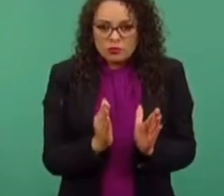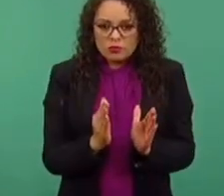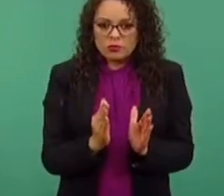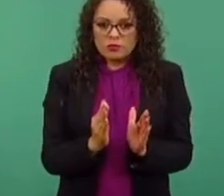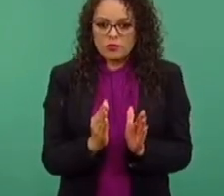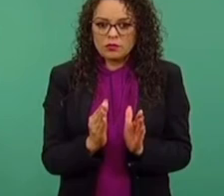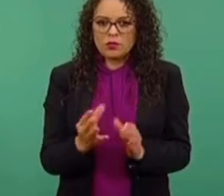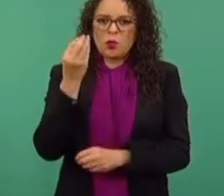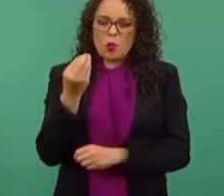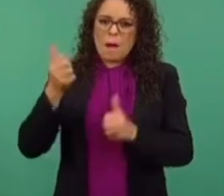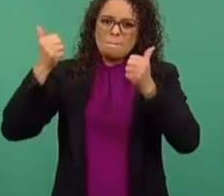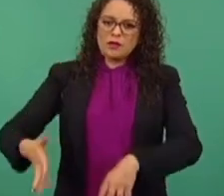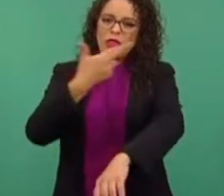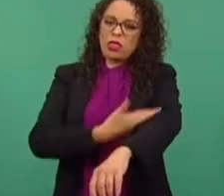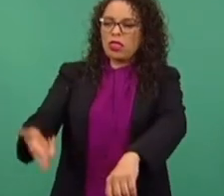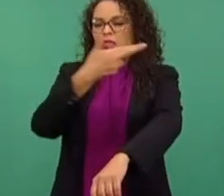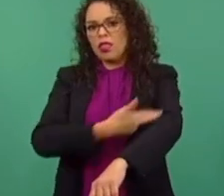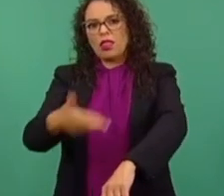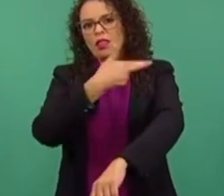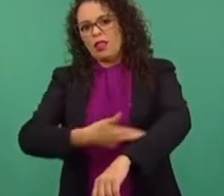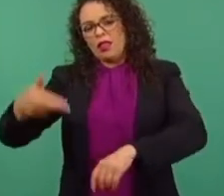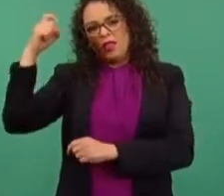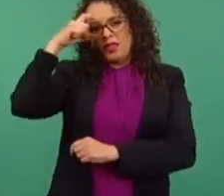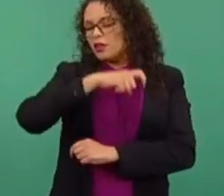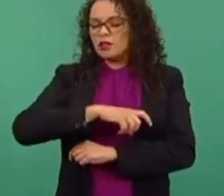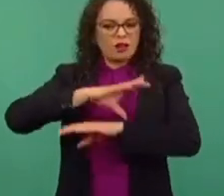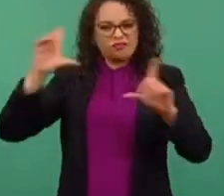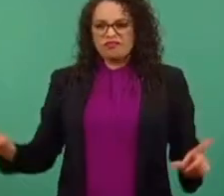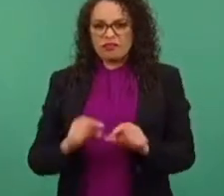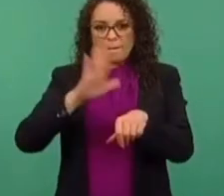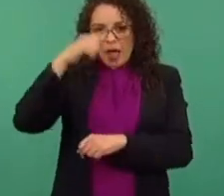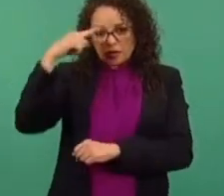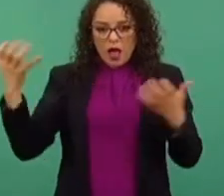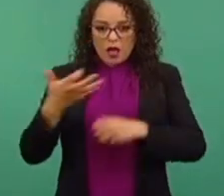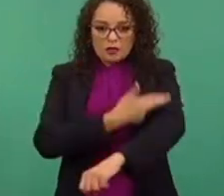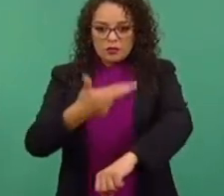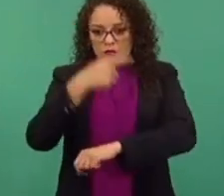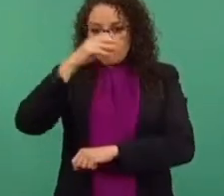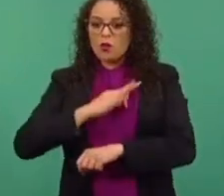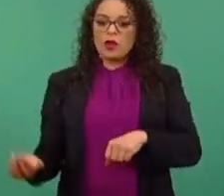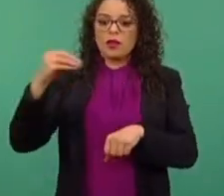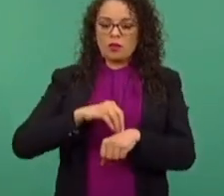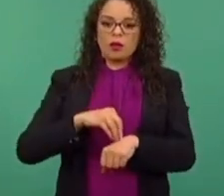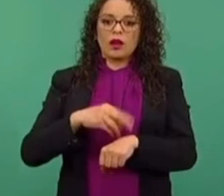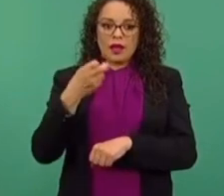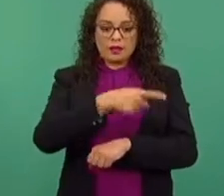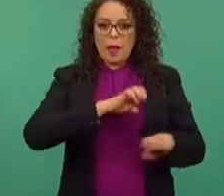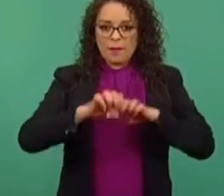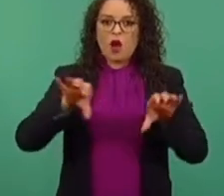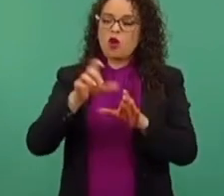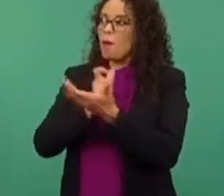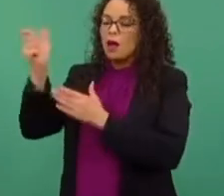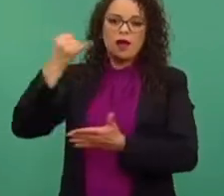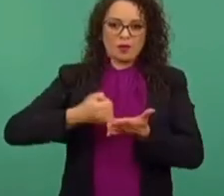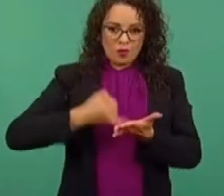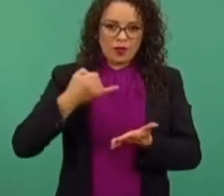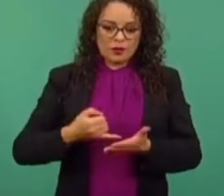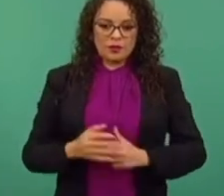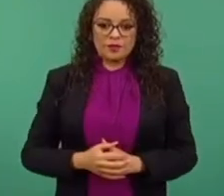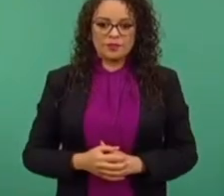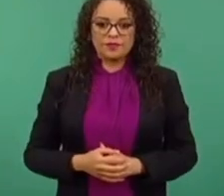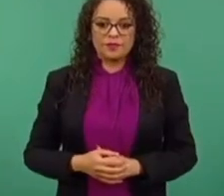tanto trámite. Se simplifica completamente para los pequeños el pago de impuestos. Esto me lo pidieron